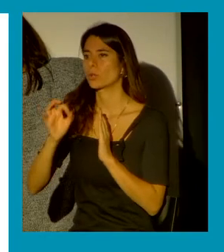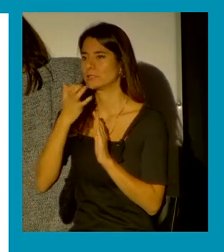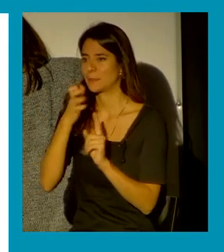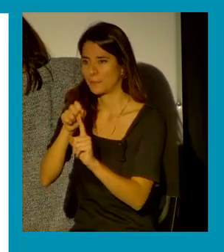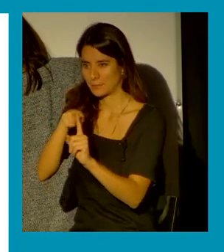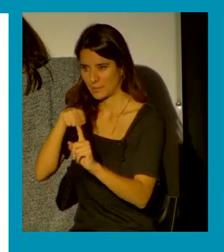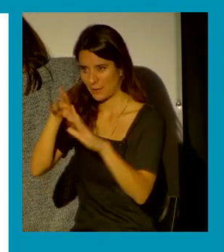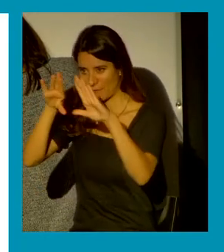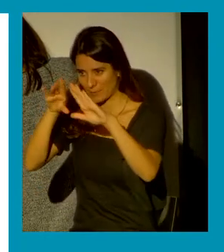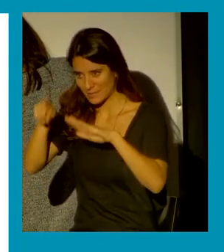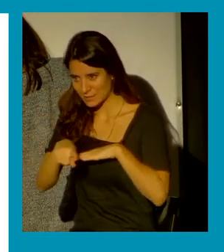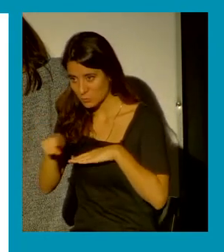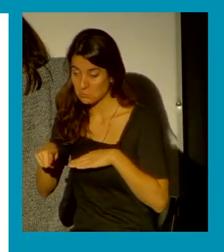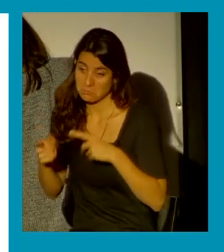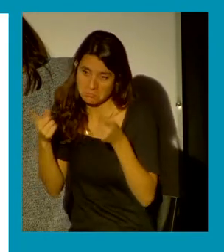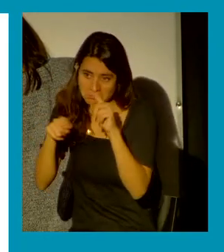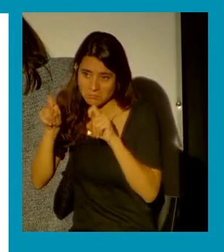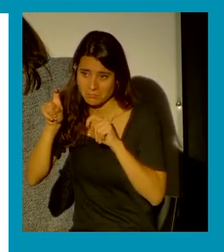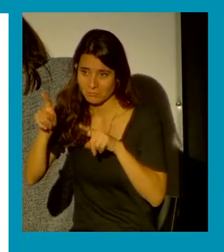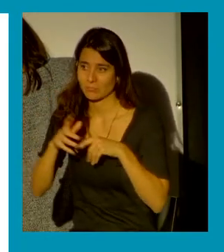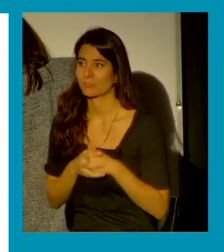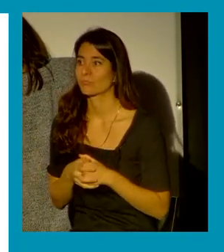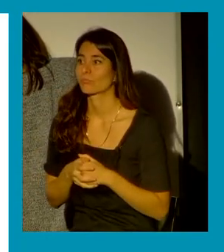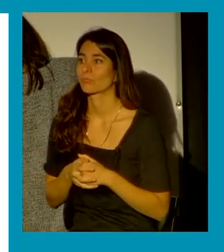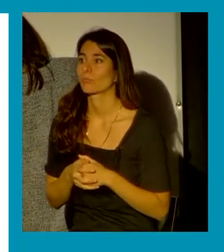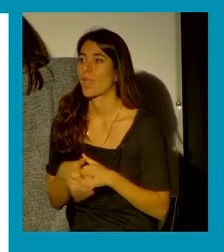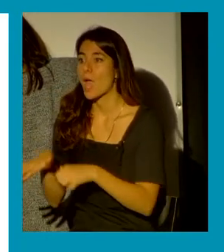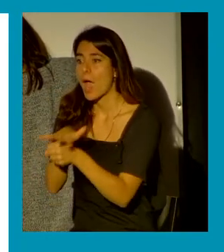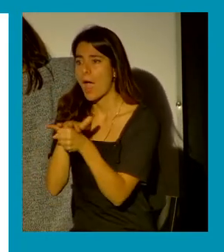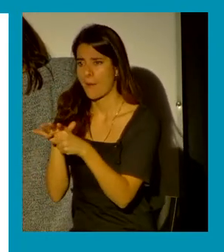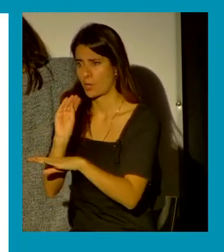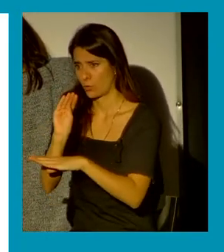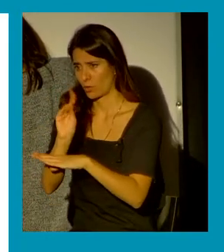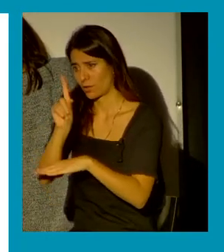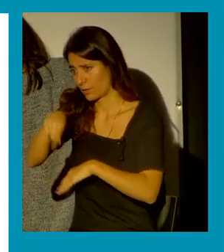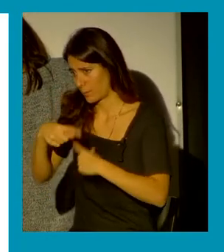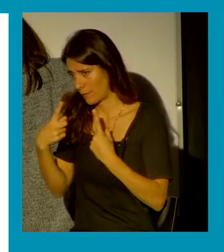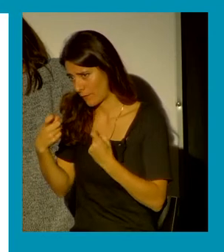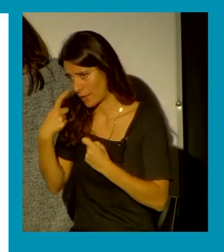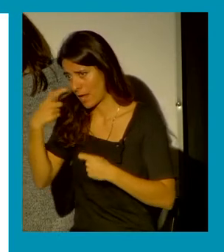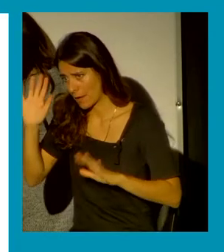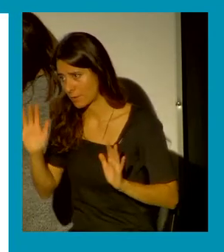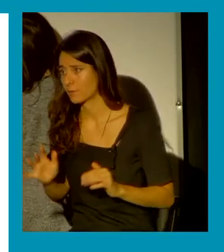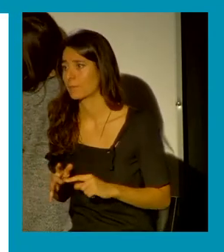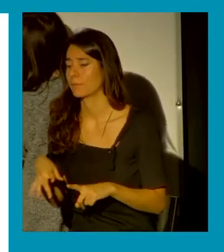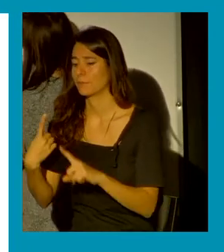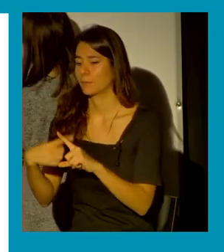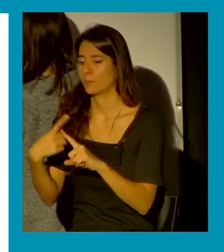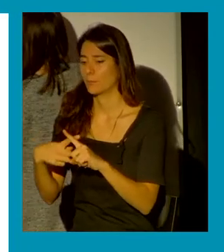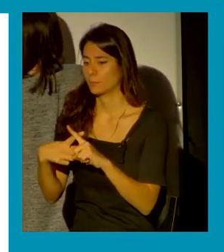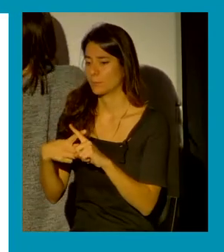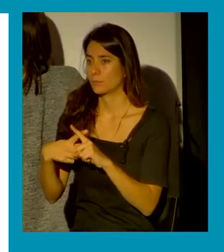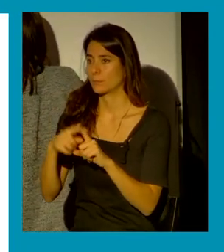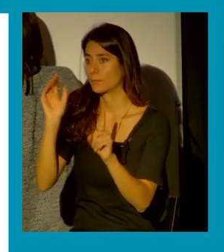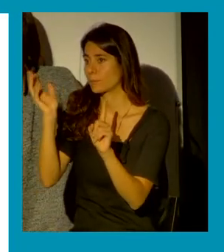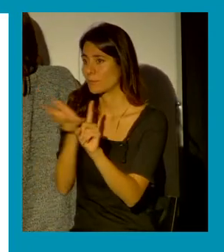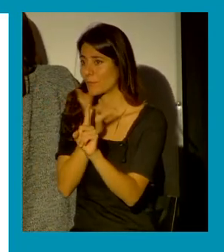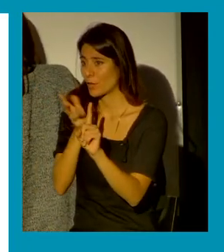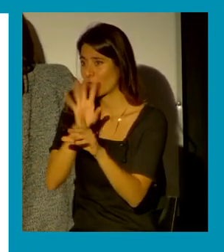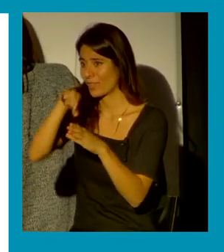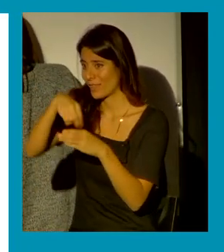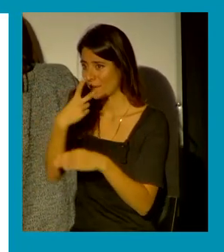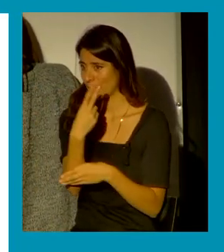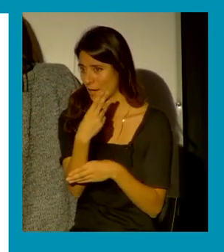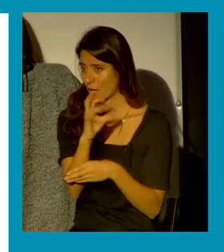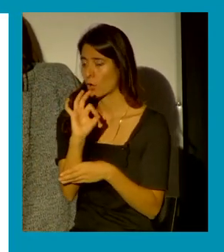en educación también tenemos que ver porque vuelvo estas o violencias en la pareja o violencias en niños o